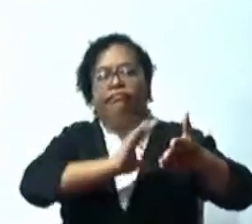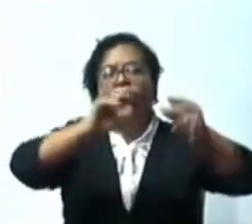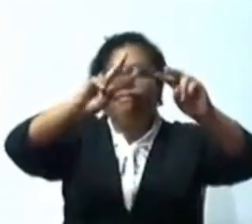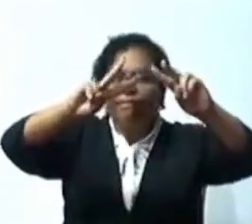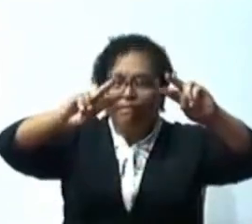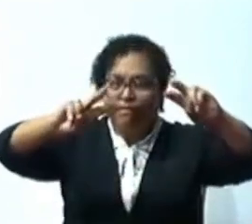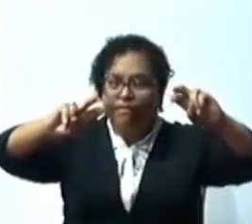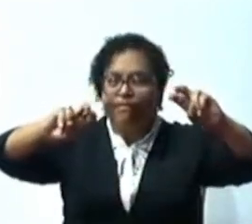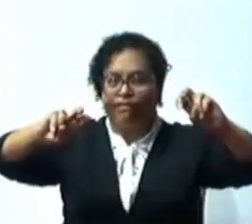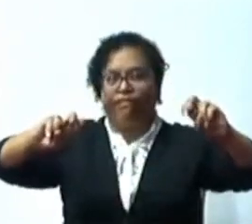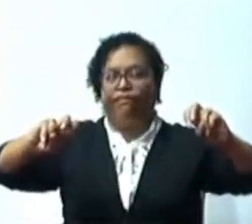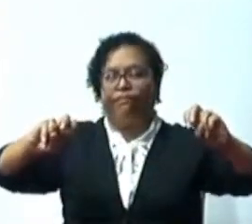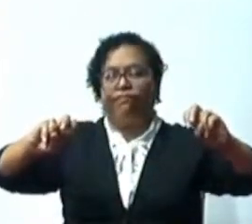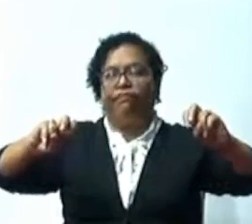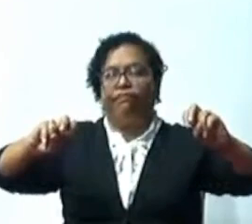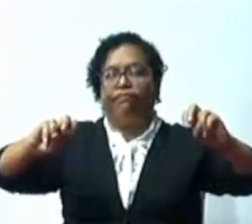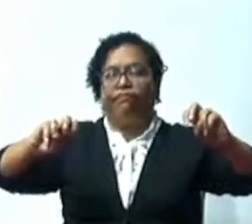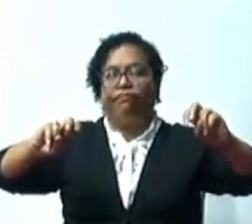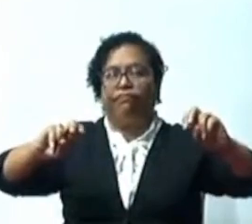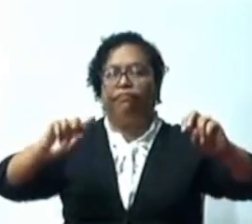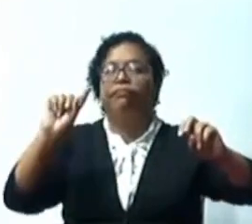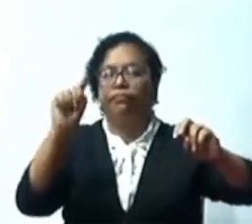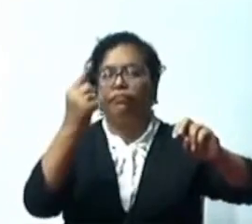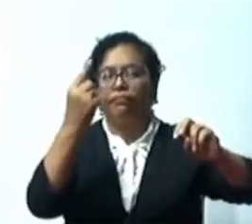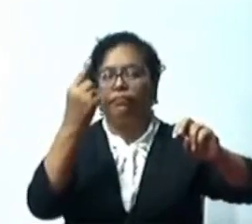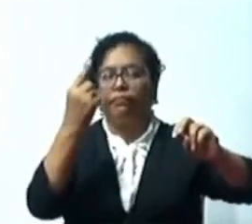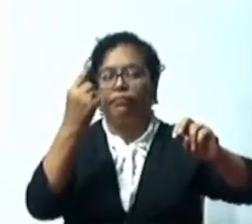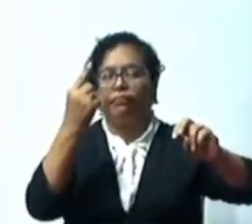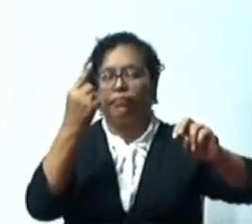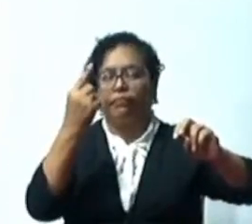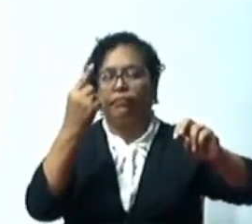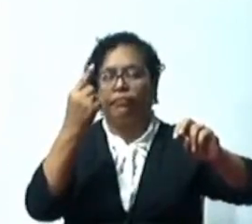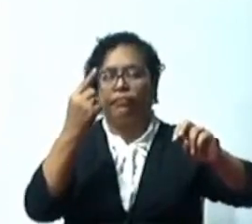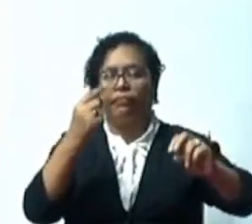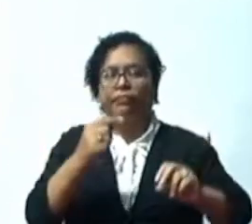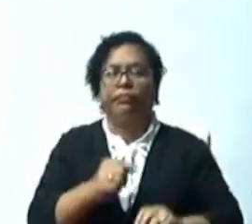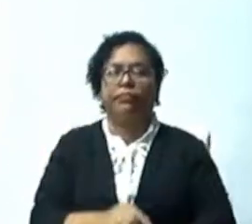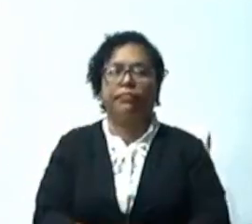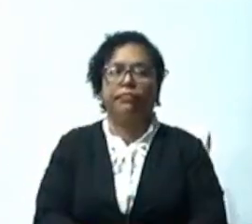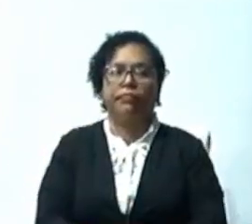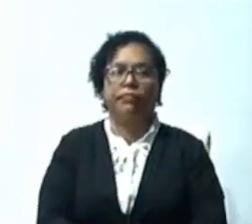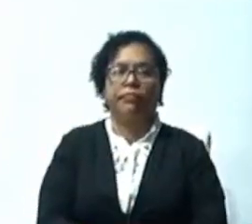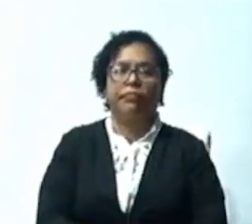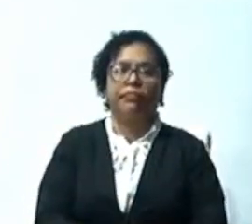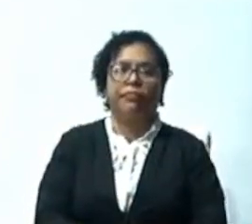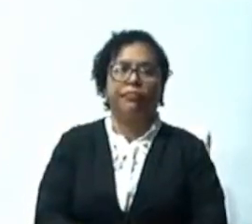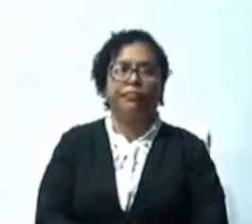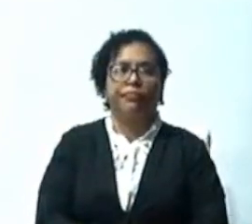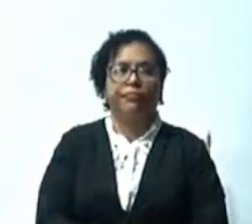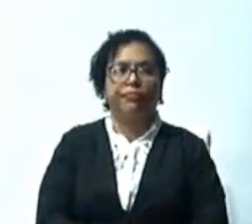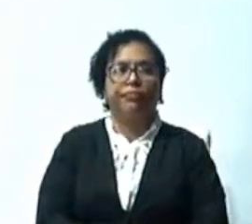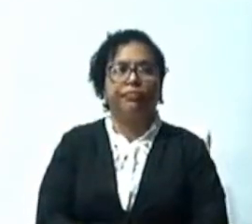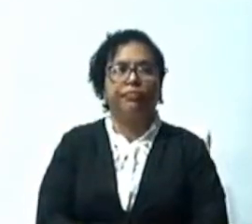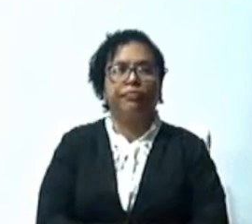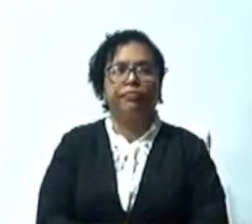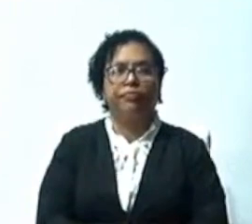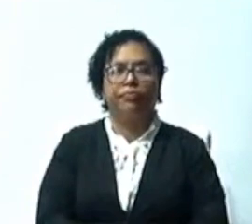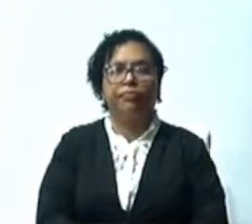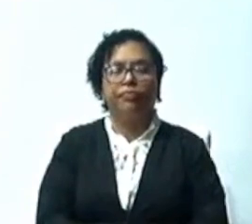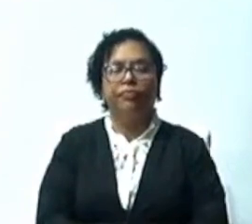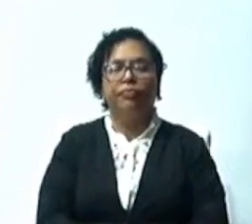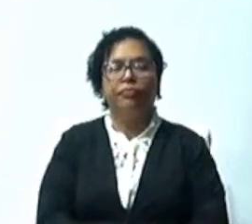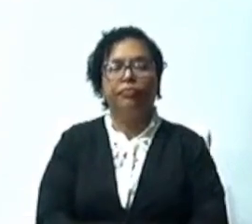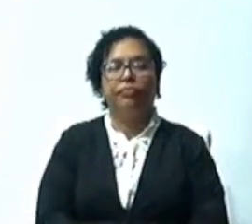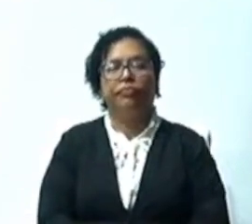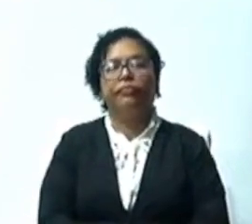sin embargo, hay varios aspectos que también fueron ponderados